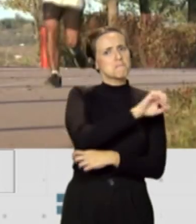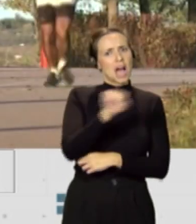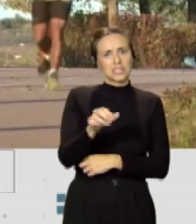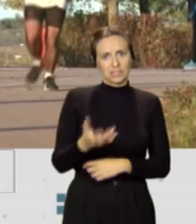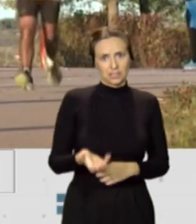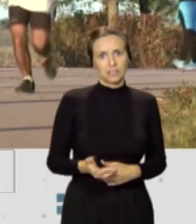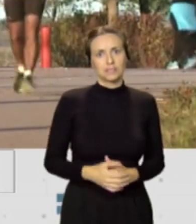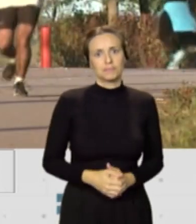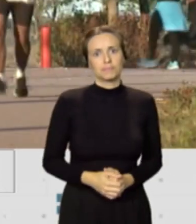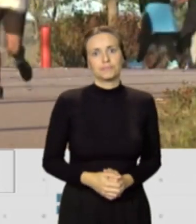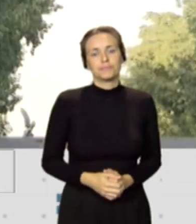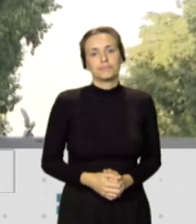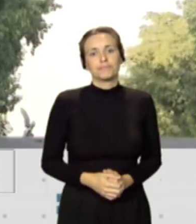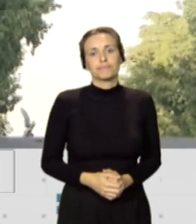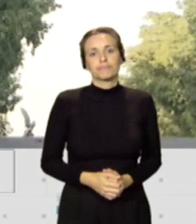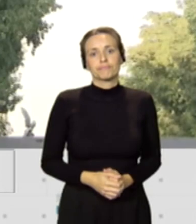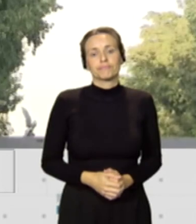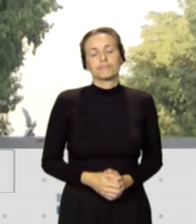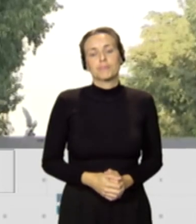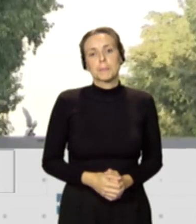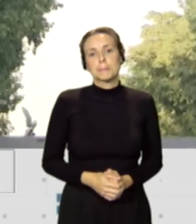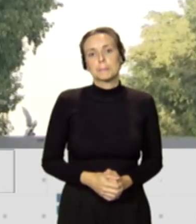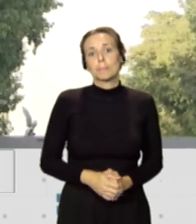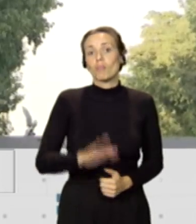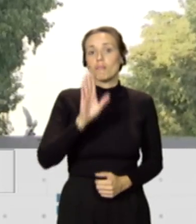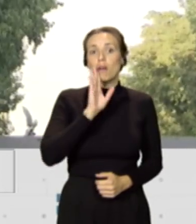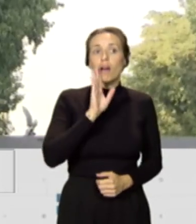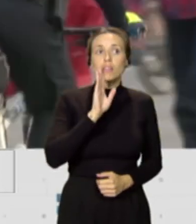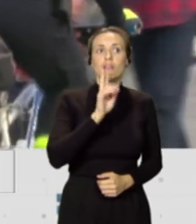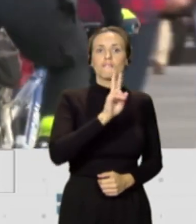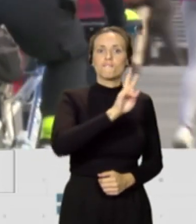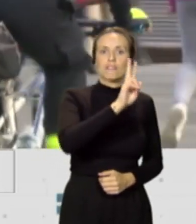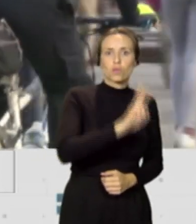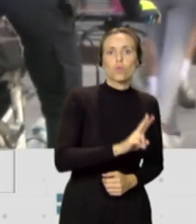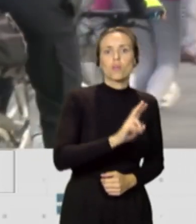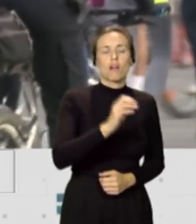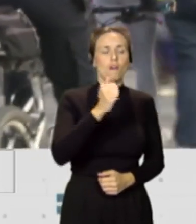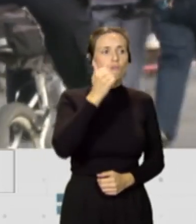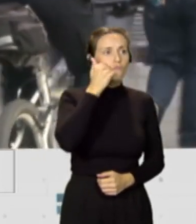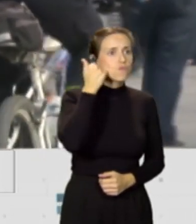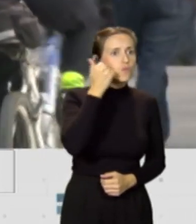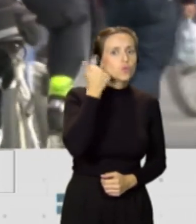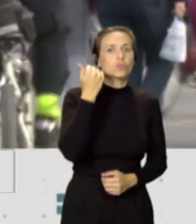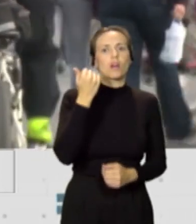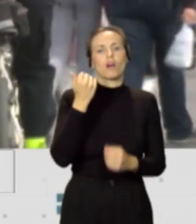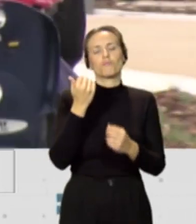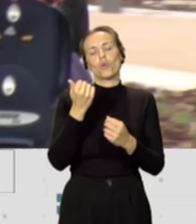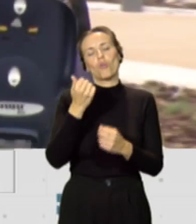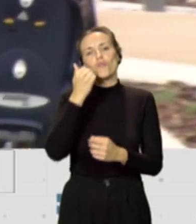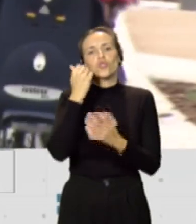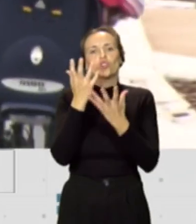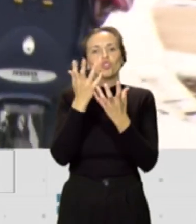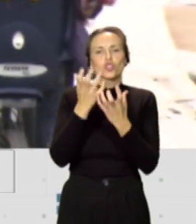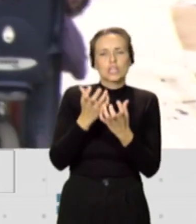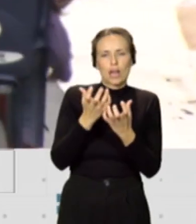como comentaba, pues mucha verdura, mucha fruta, frutos secos, muchos